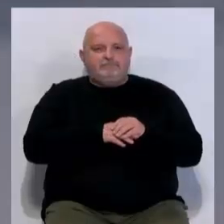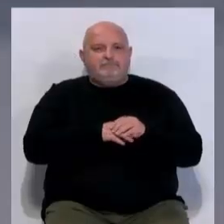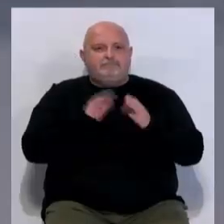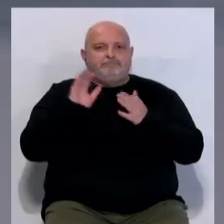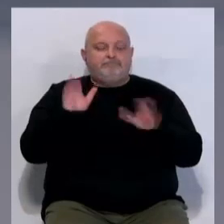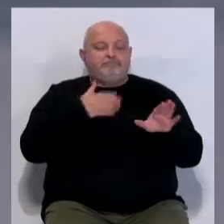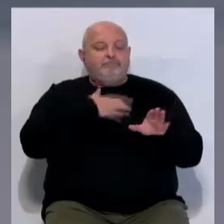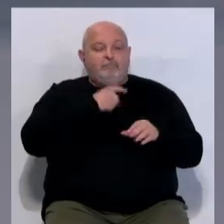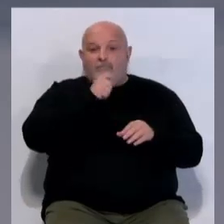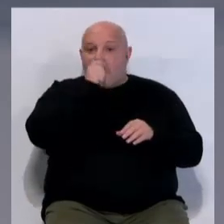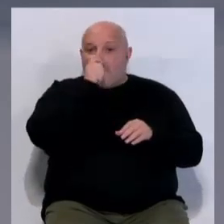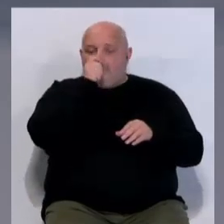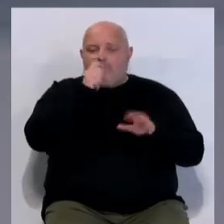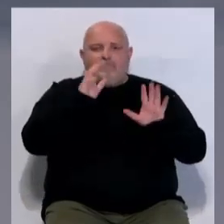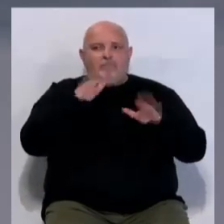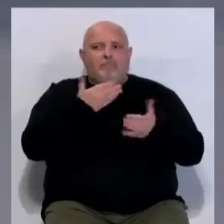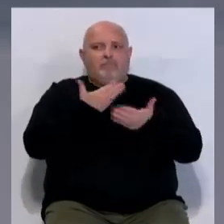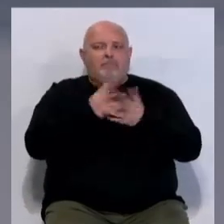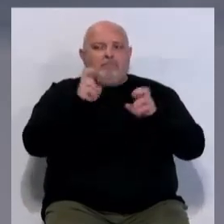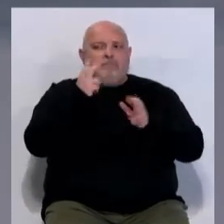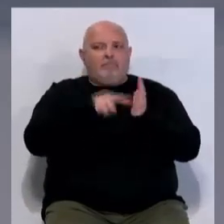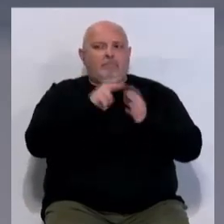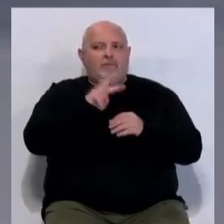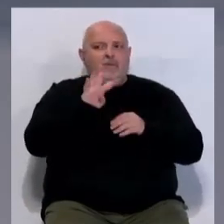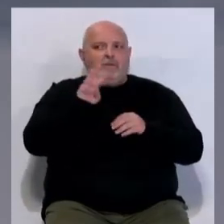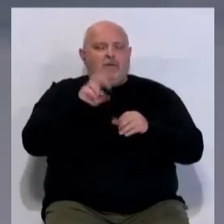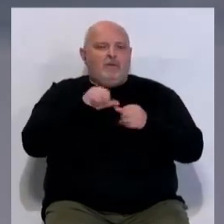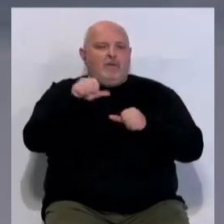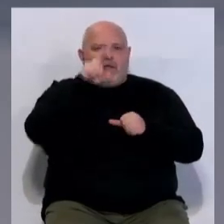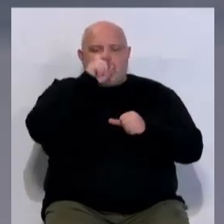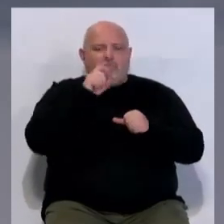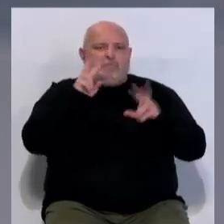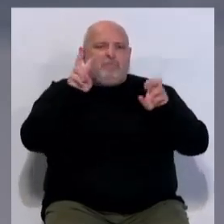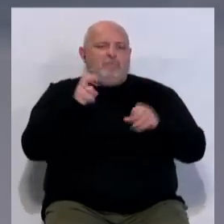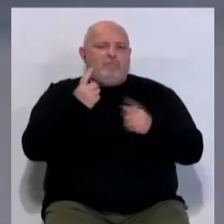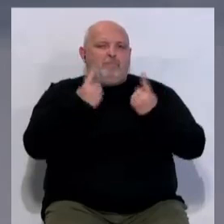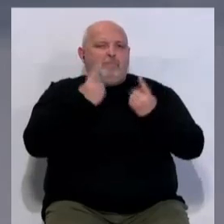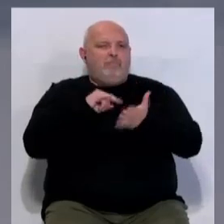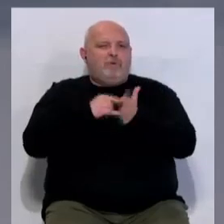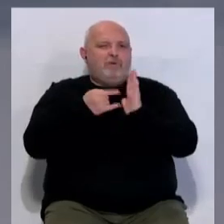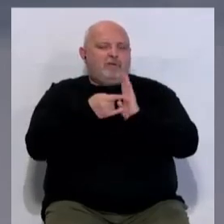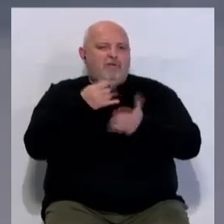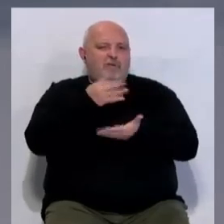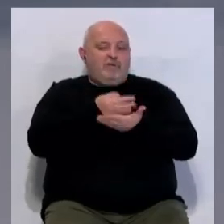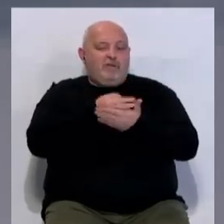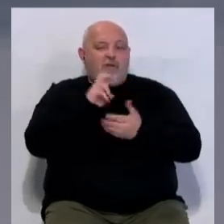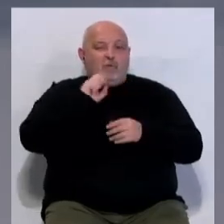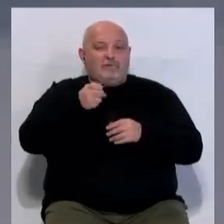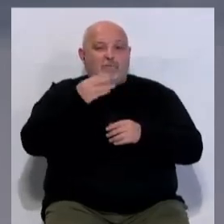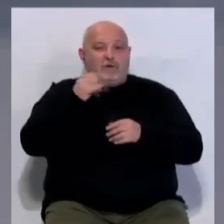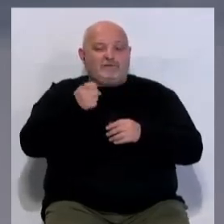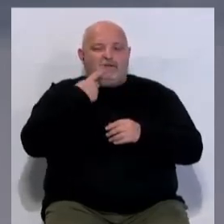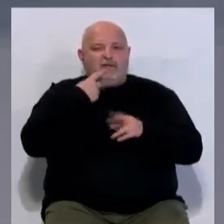El Partido Socialista de Cádiz afirma que 2024 será un año en blanco para los grandes proyectos de la ciudad. Ruiz Boix ha